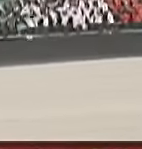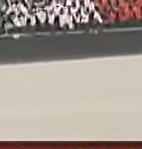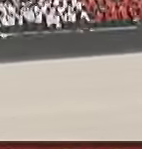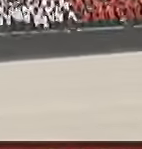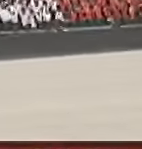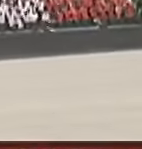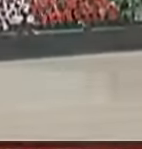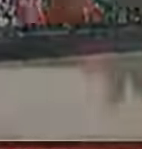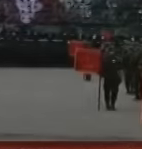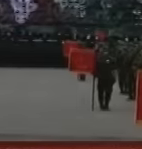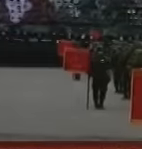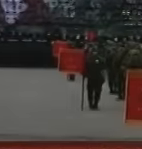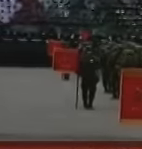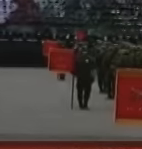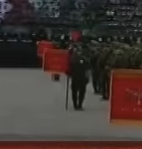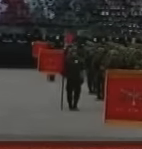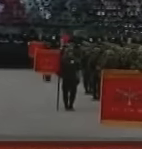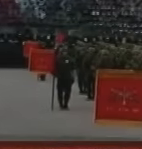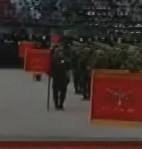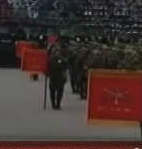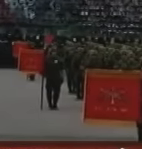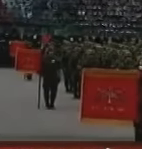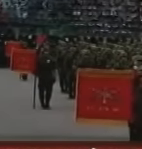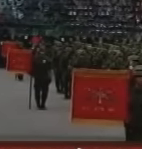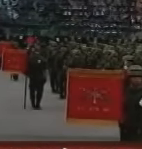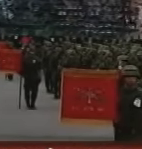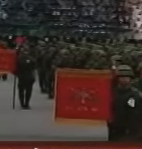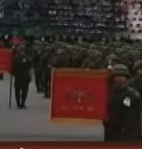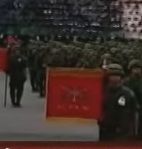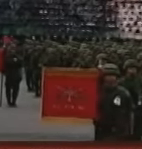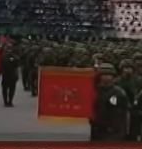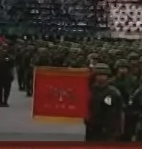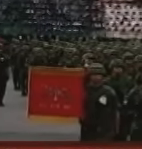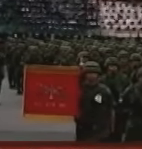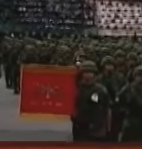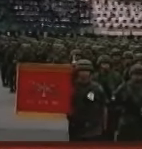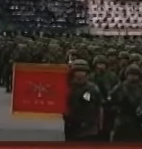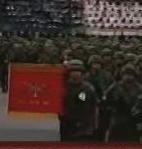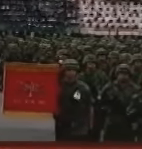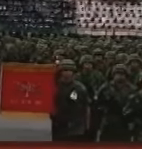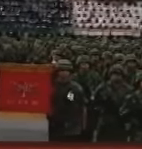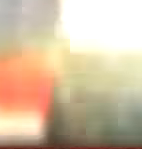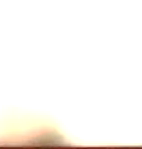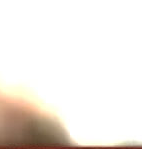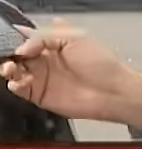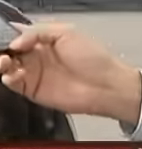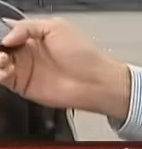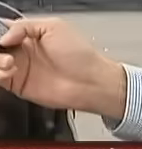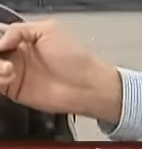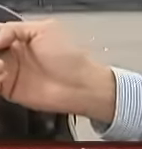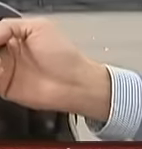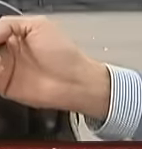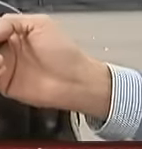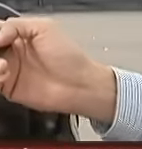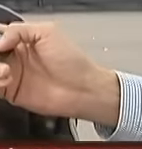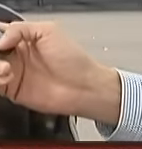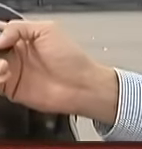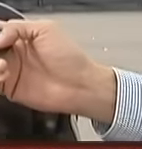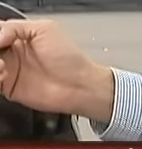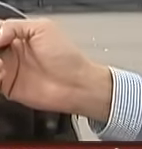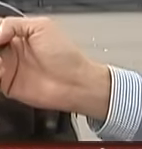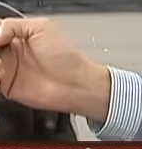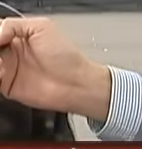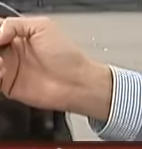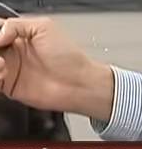Los participantes Buscan la perfección Por lo que practican 8 horas diarias Para sincronizar Cada movimiento Para este evento Tenemos preparados